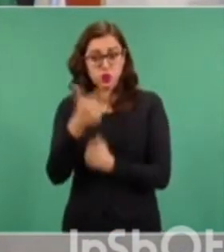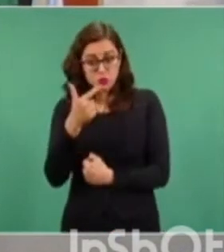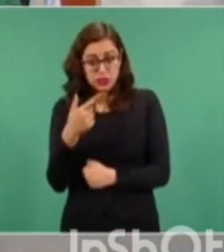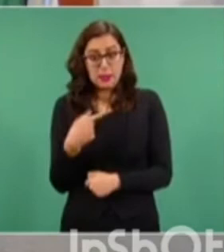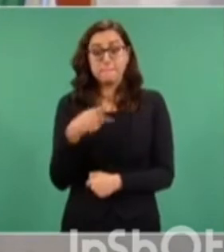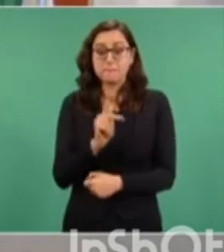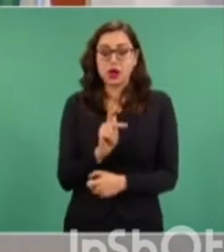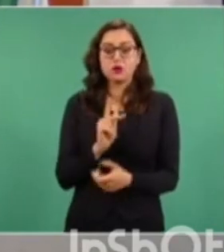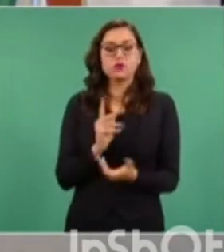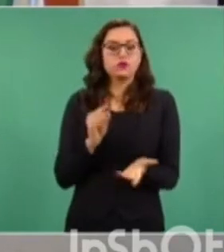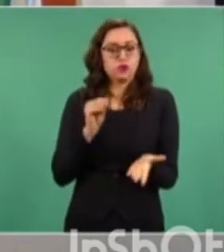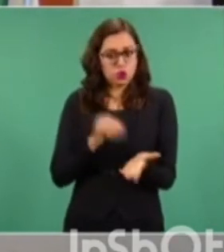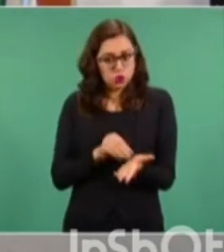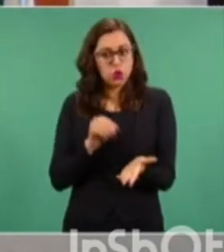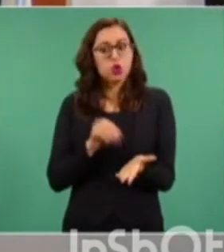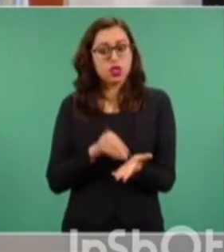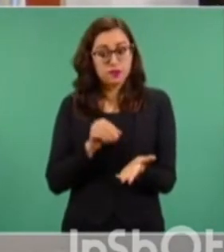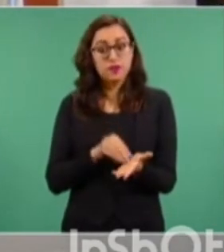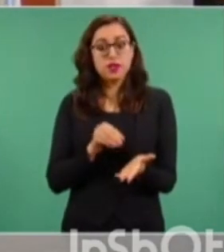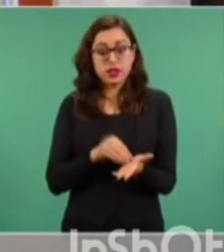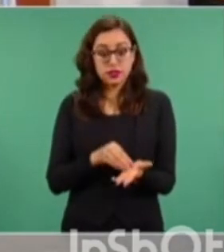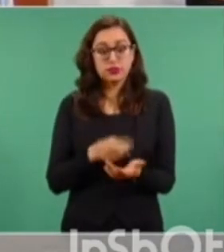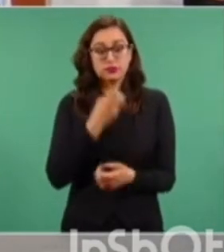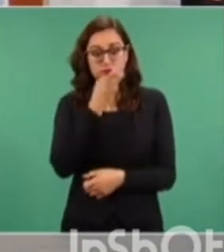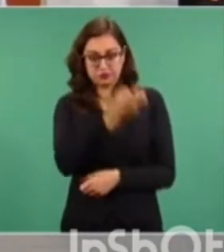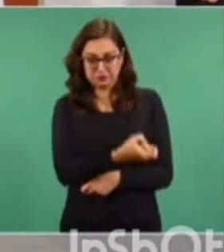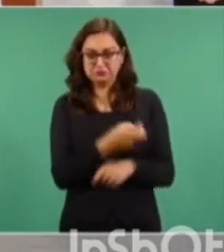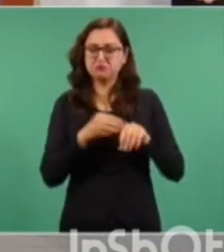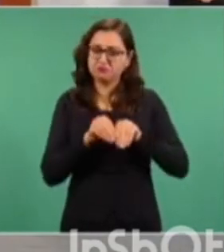Entonces, la vamos a poner en las redes.